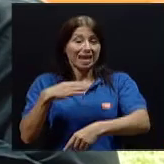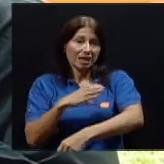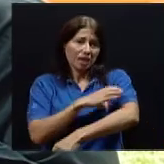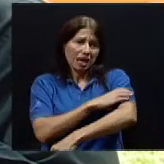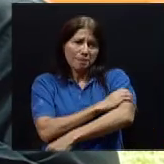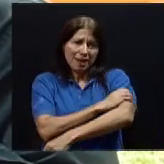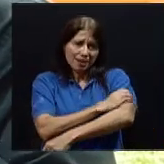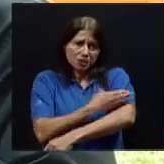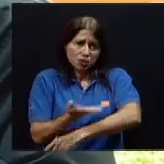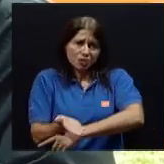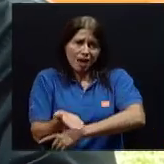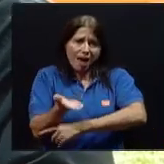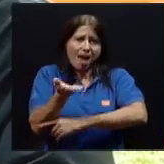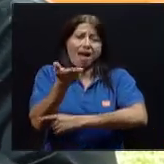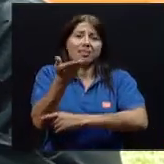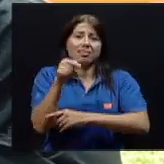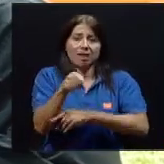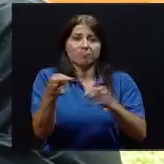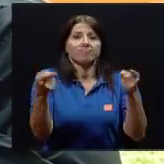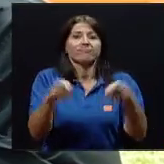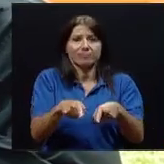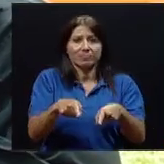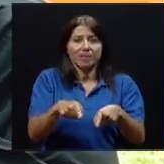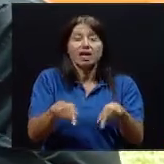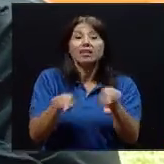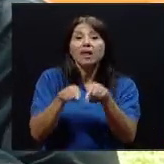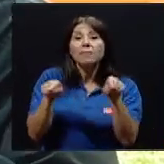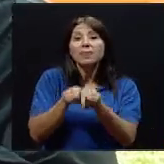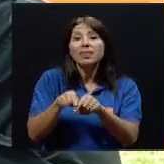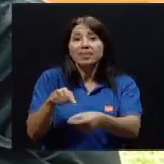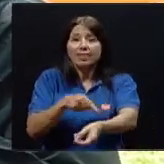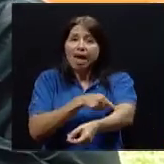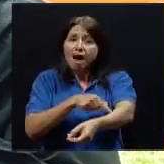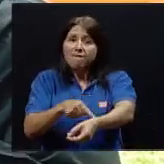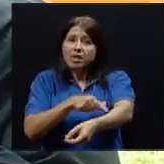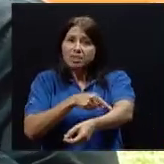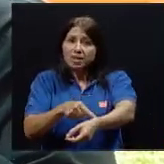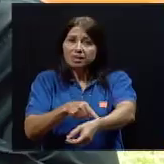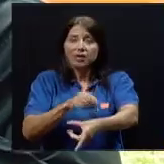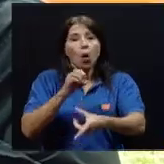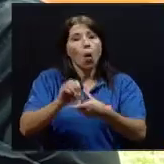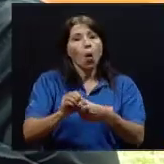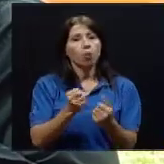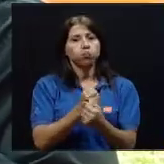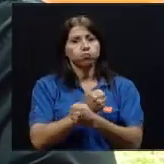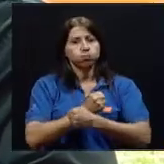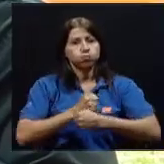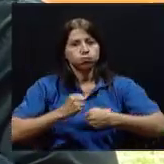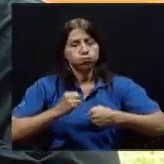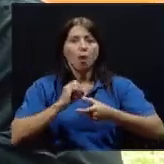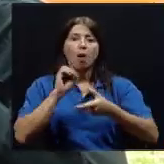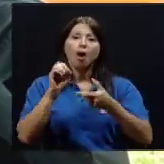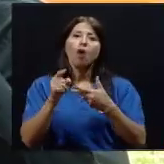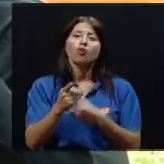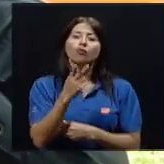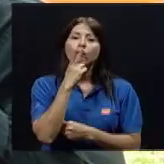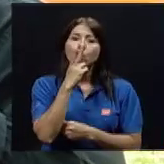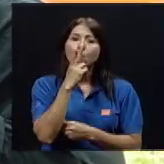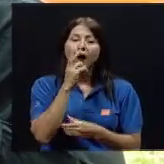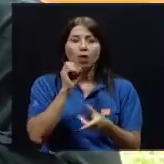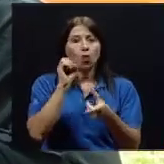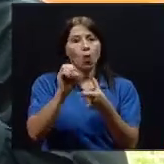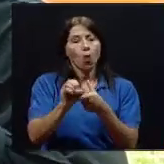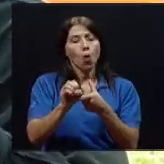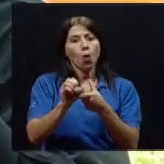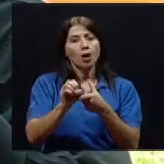importantes, así como la alta prevalencia que tiene la diabetes, la obesidad, el fumado, el sedentarismo, que al fin y al cabo van a